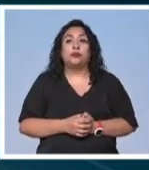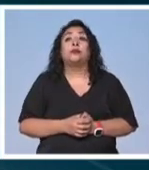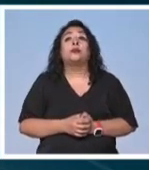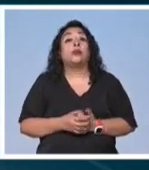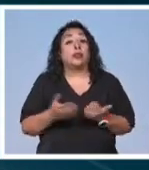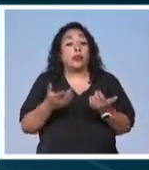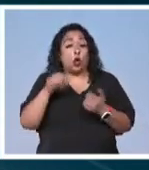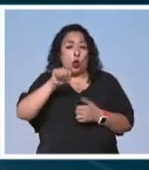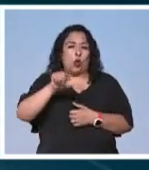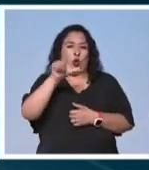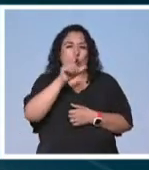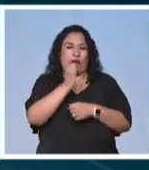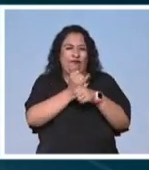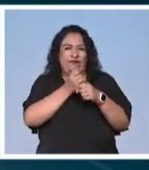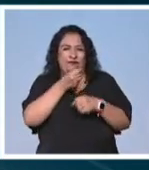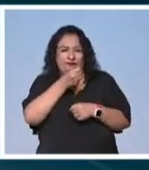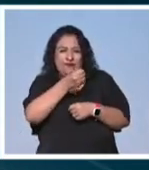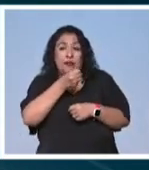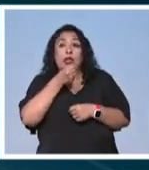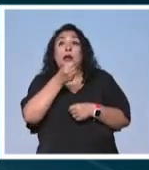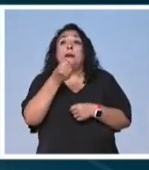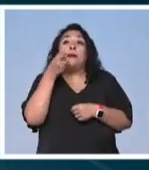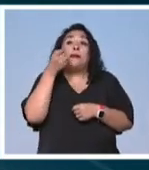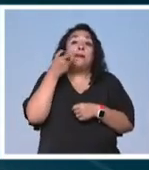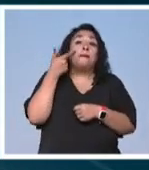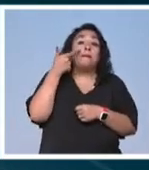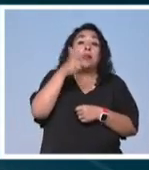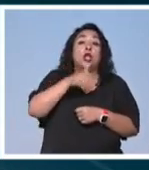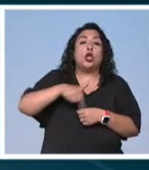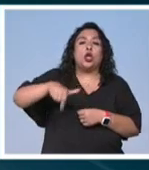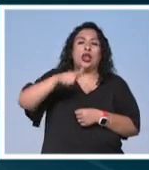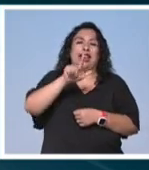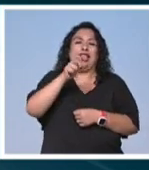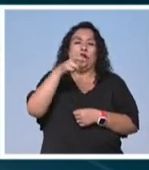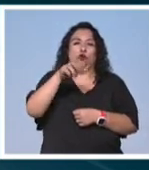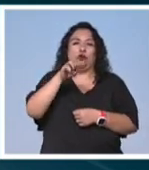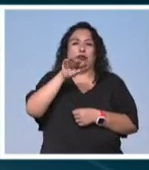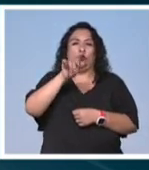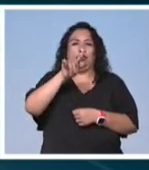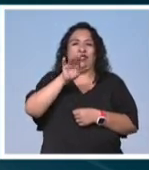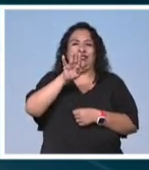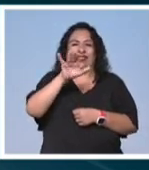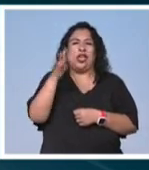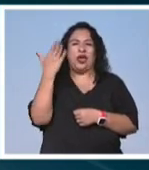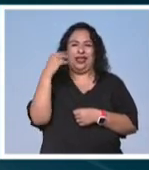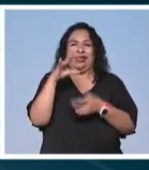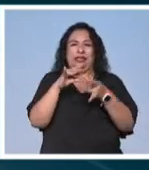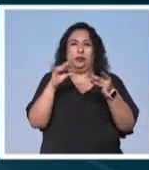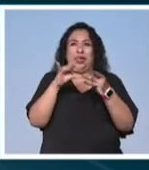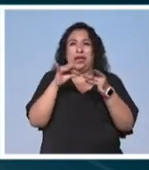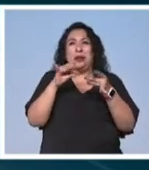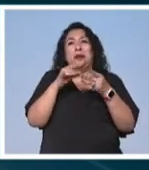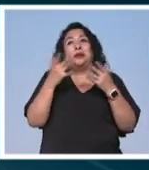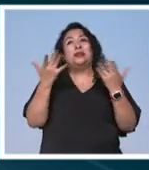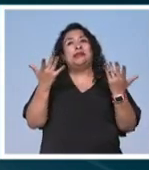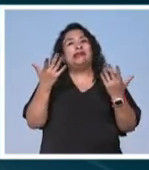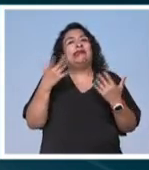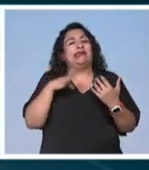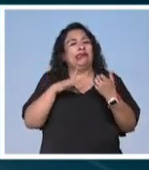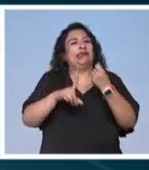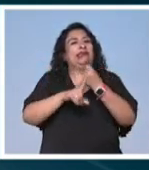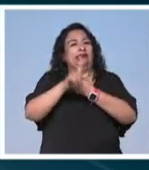en este lunes de reporteros nos vamos a adentrar a las lagunas de montebello como ya decíamos hace un momentito que ya